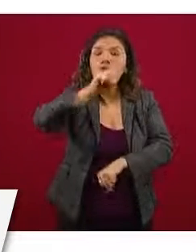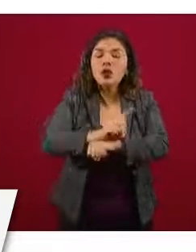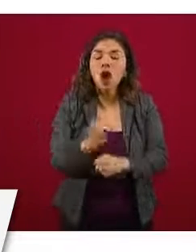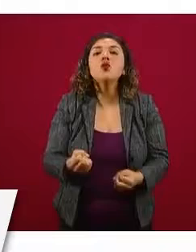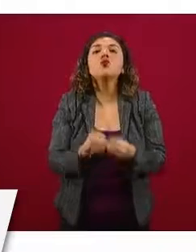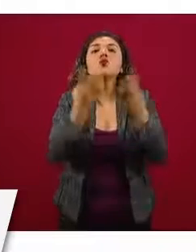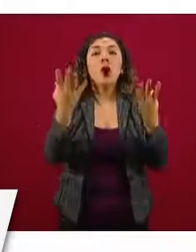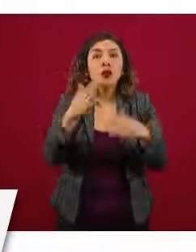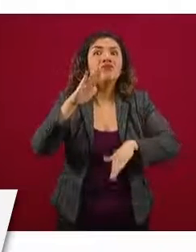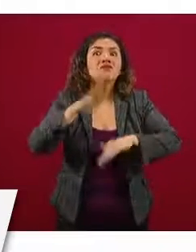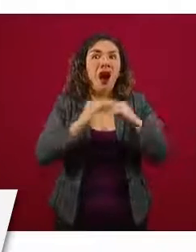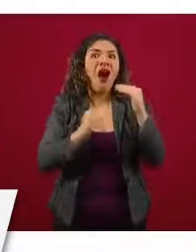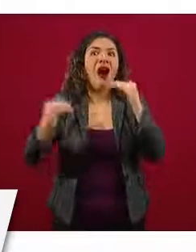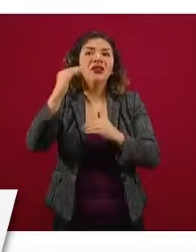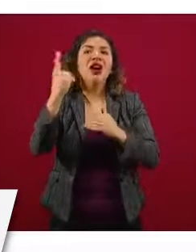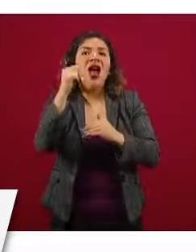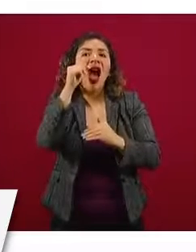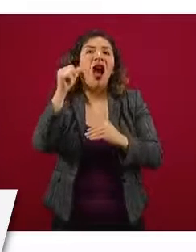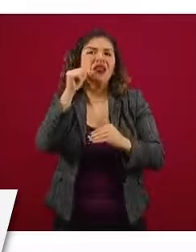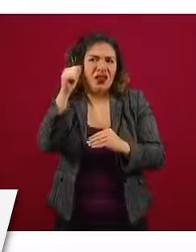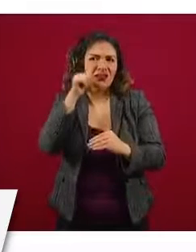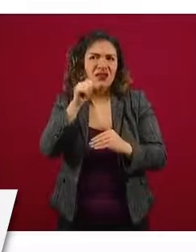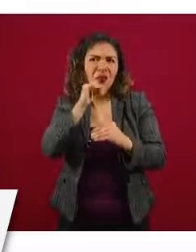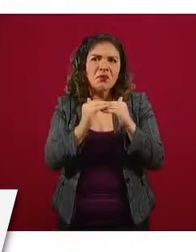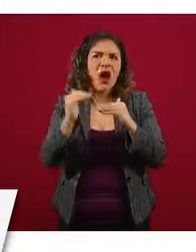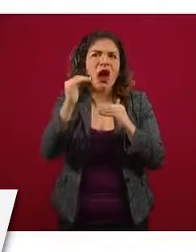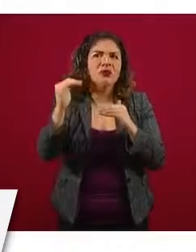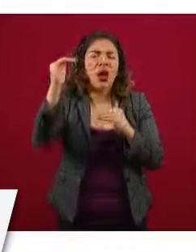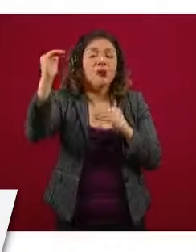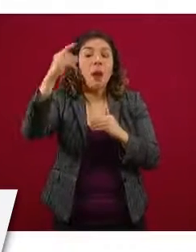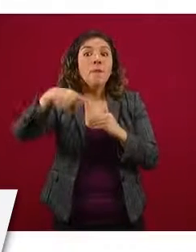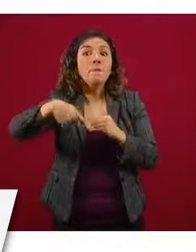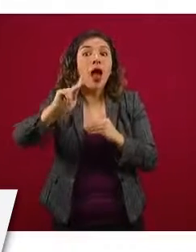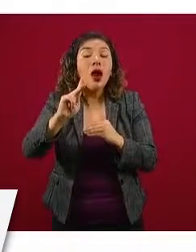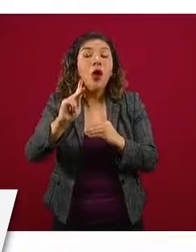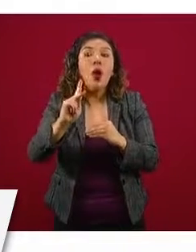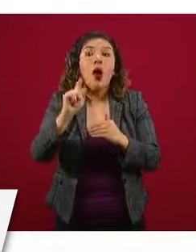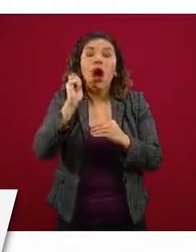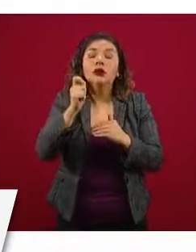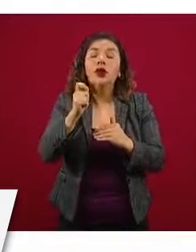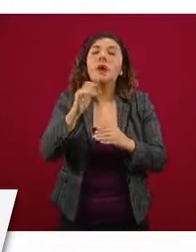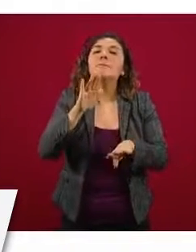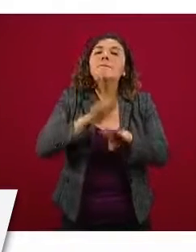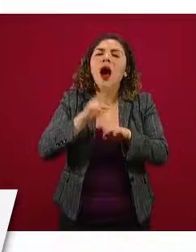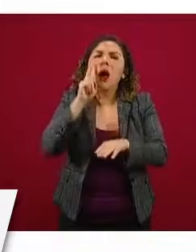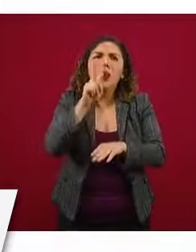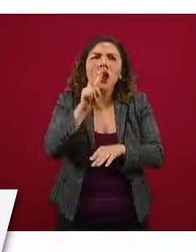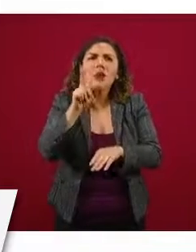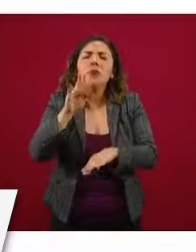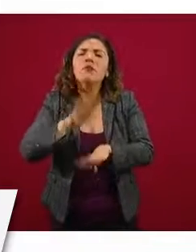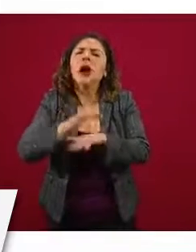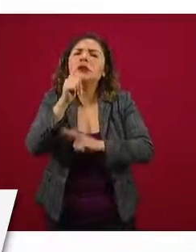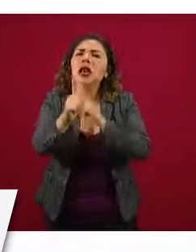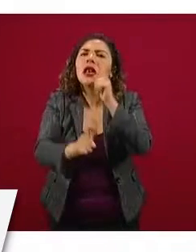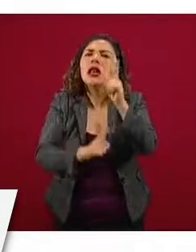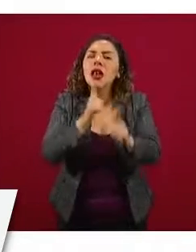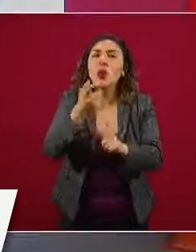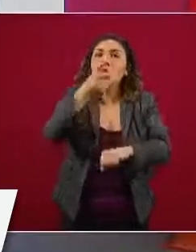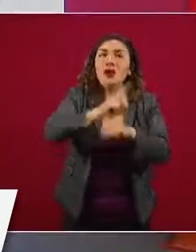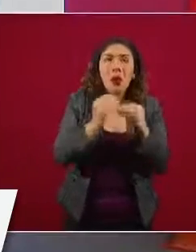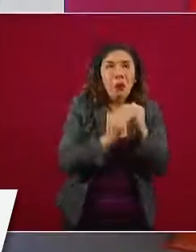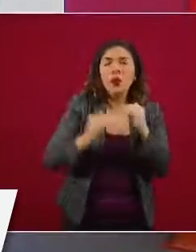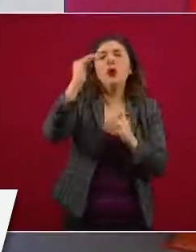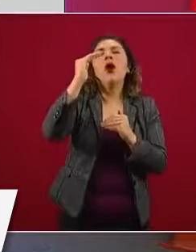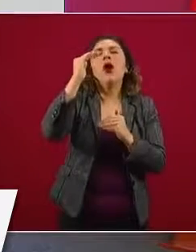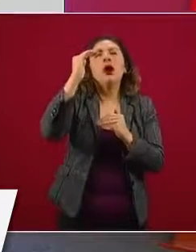generalmente mayor a la del día anterior, la velocidad a la que se van acumulando es cada vez menor, hasta que llegaremos a un punto cero,